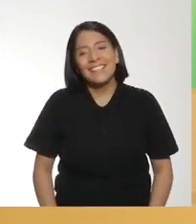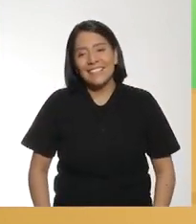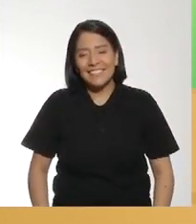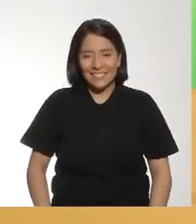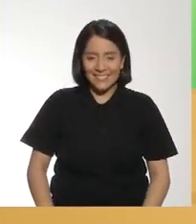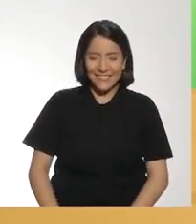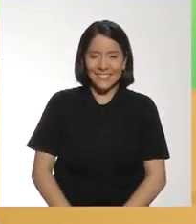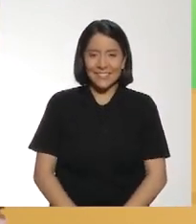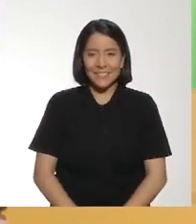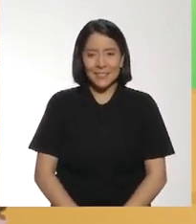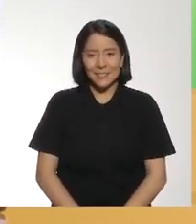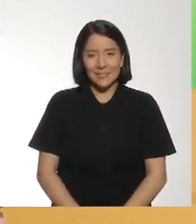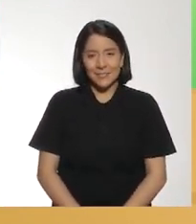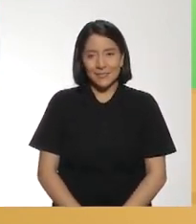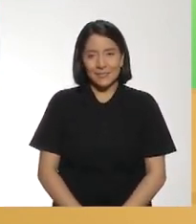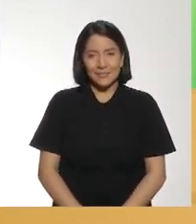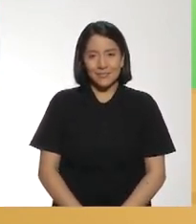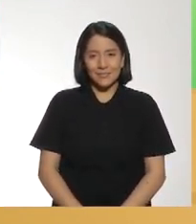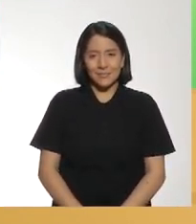¿Despacio? ¿Desp